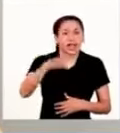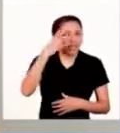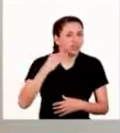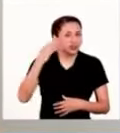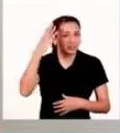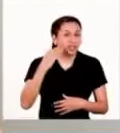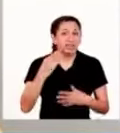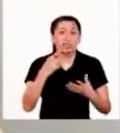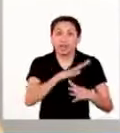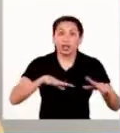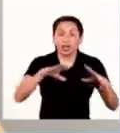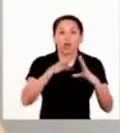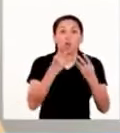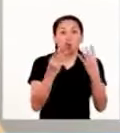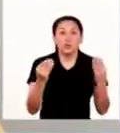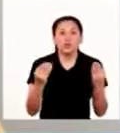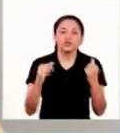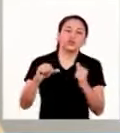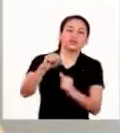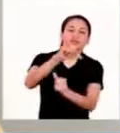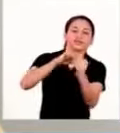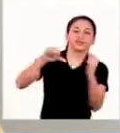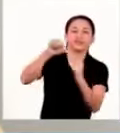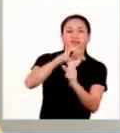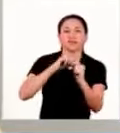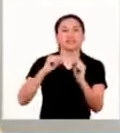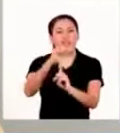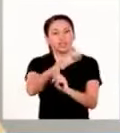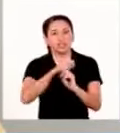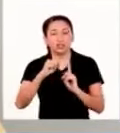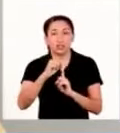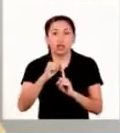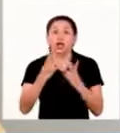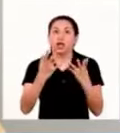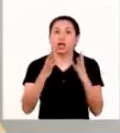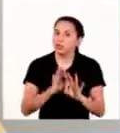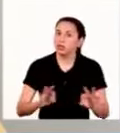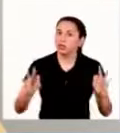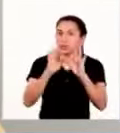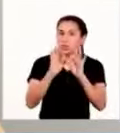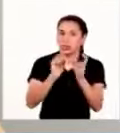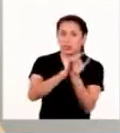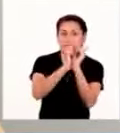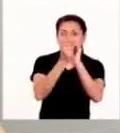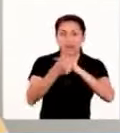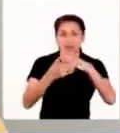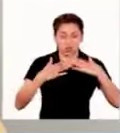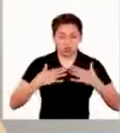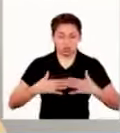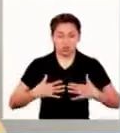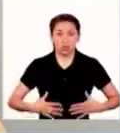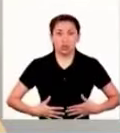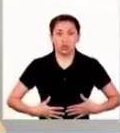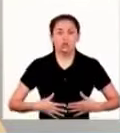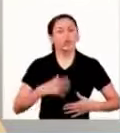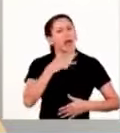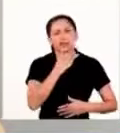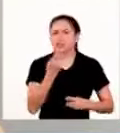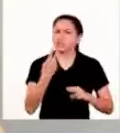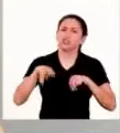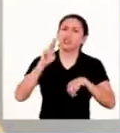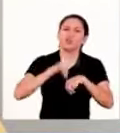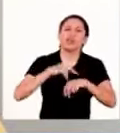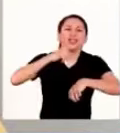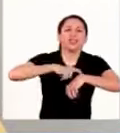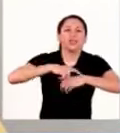experiencia y a partir de ello mucho que ofrecerle a la sociedad. Recordarle que los cambios físicos son naturales por el